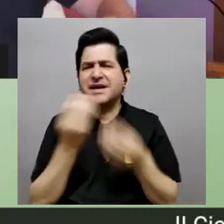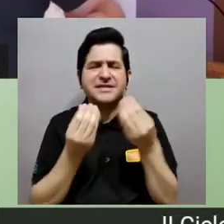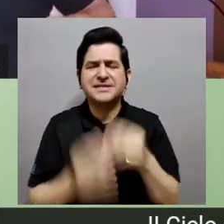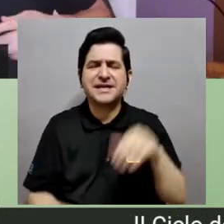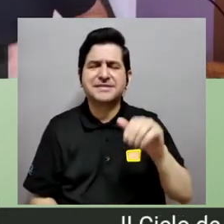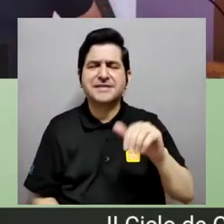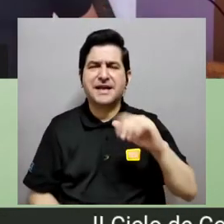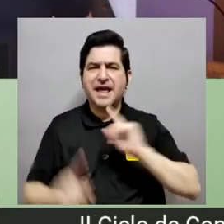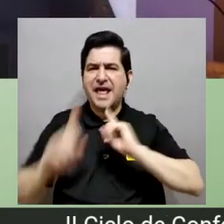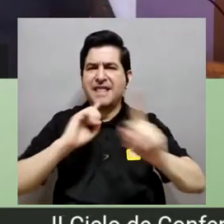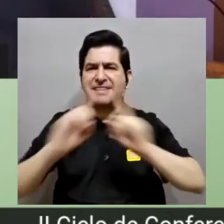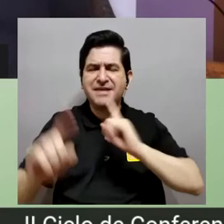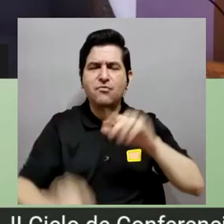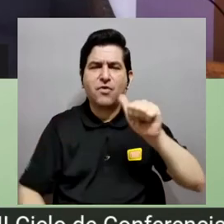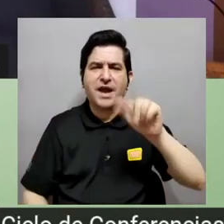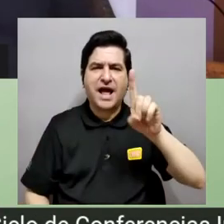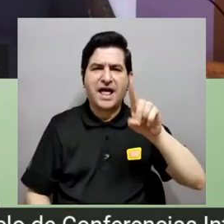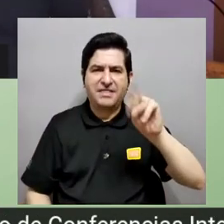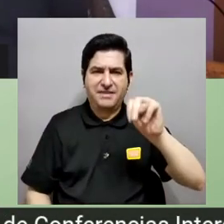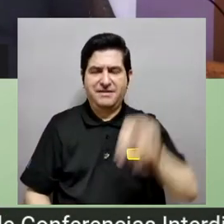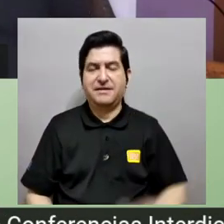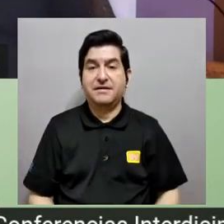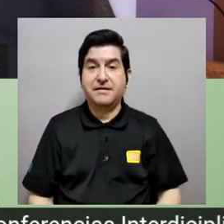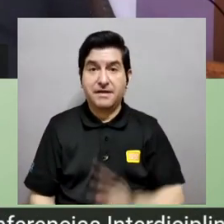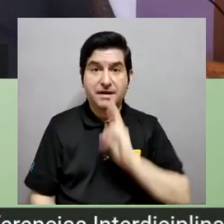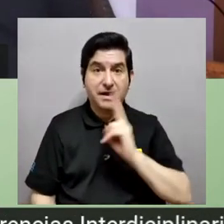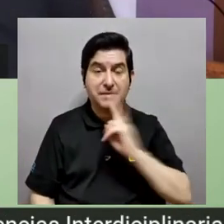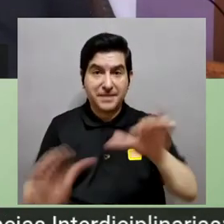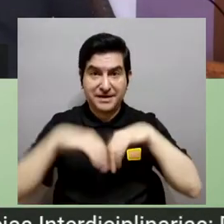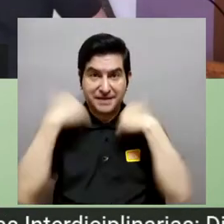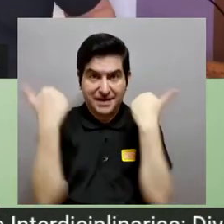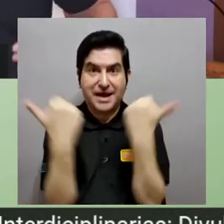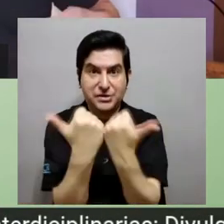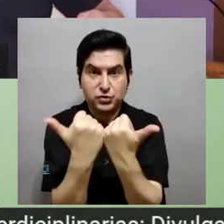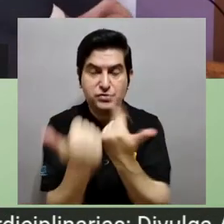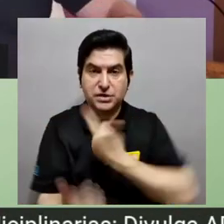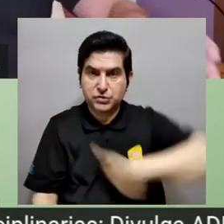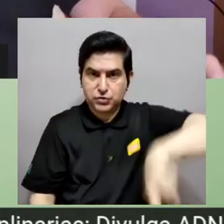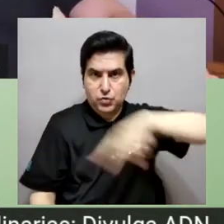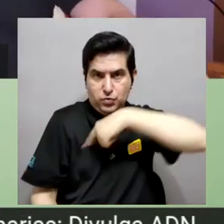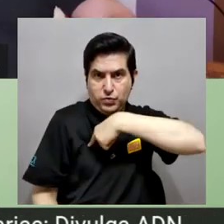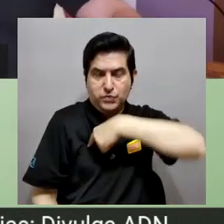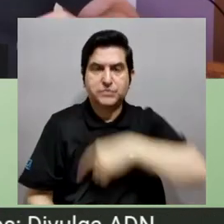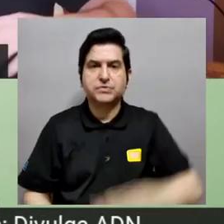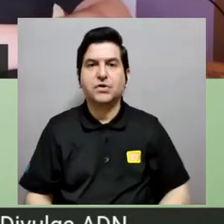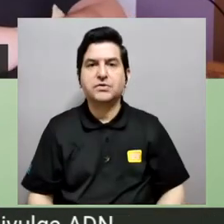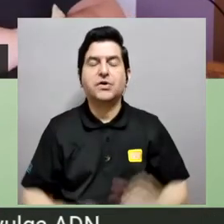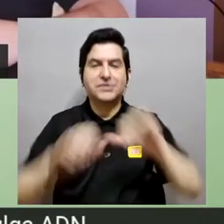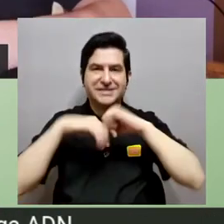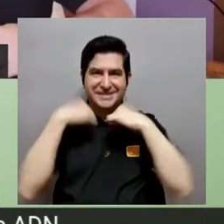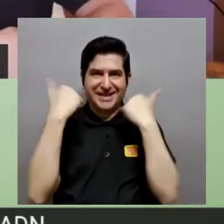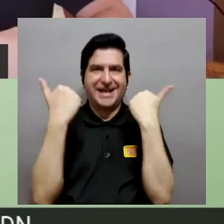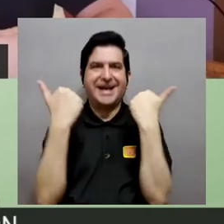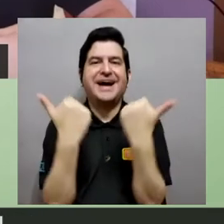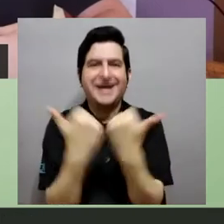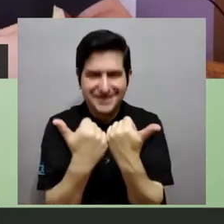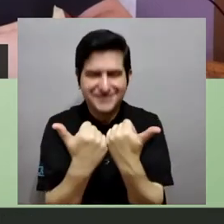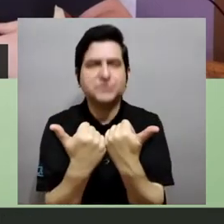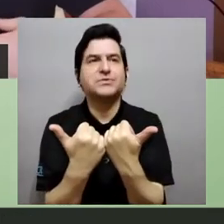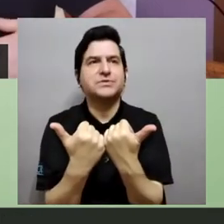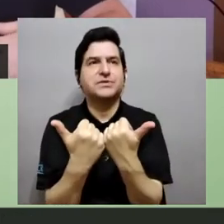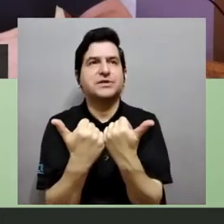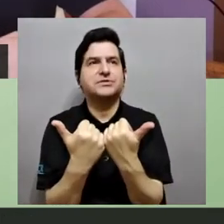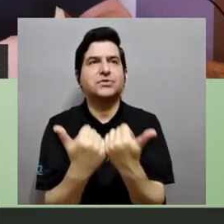igualmente un poco lo que hacen por allá en divulga ADN bueno realmente en la asociación verdad